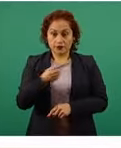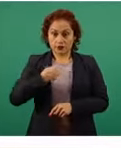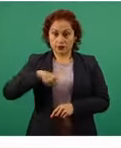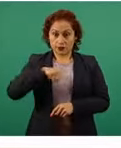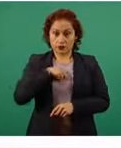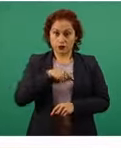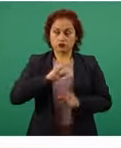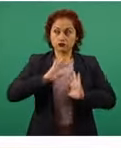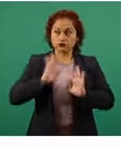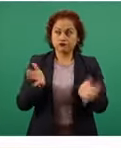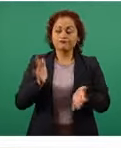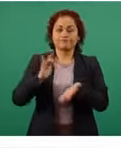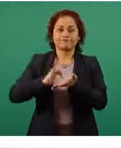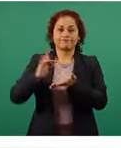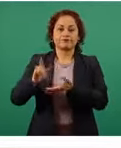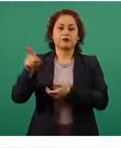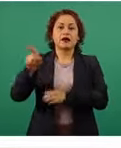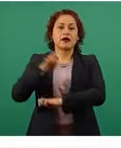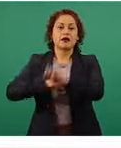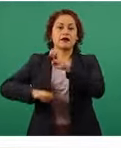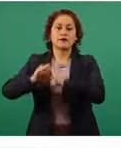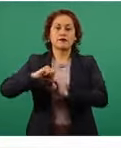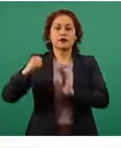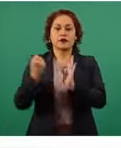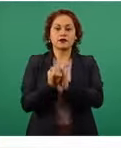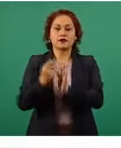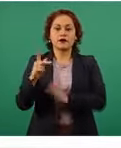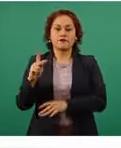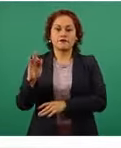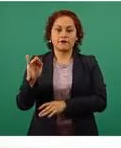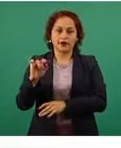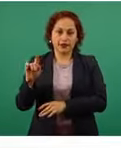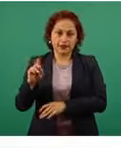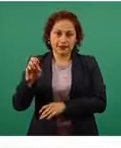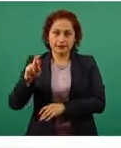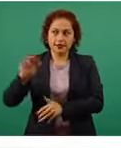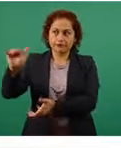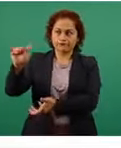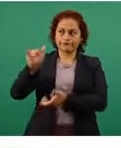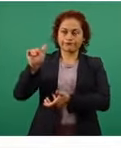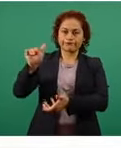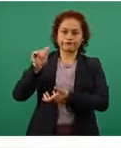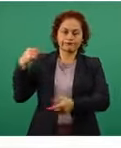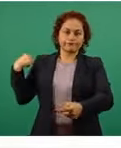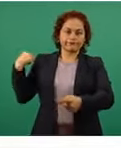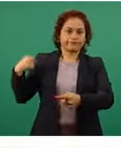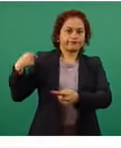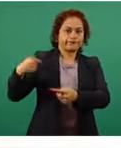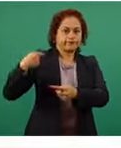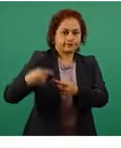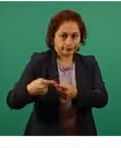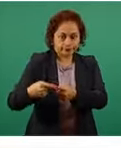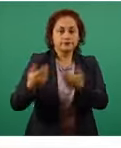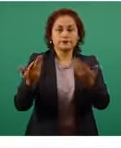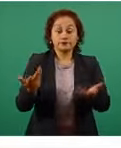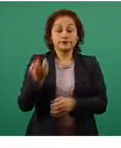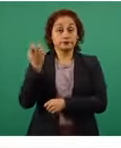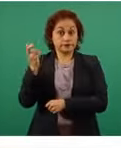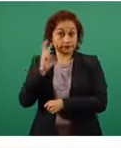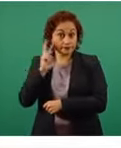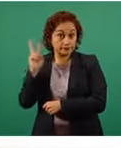casa Pfizer las vacunas hasta la actualidad, donde destacan, y esto es acorde con la